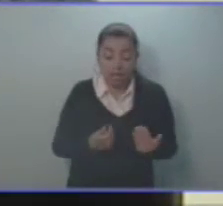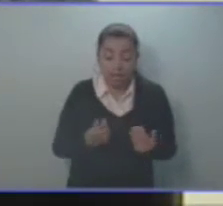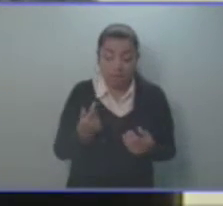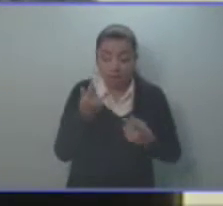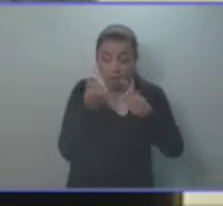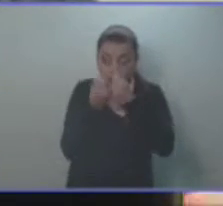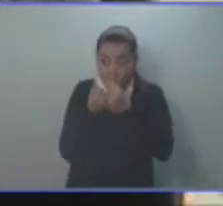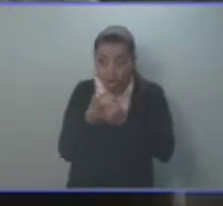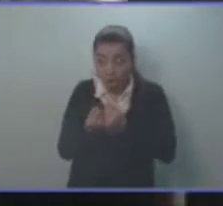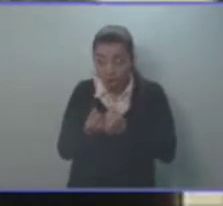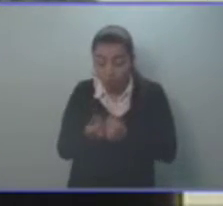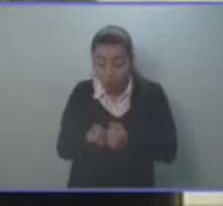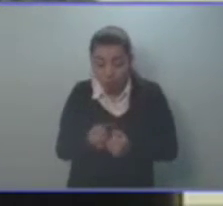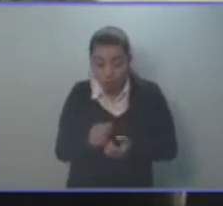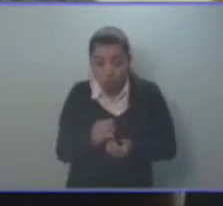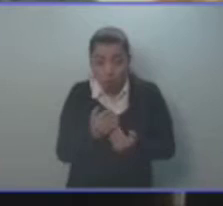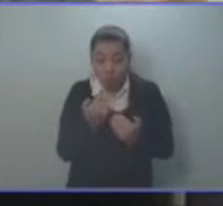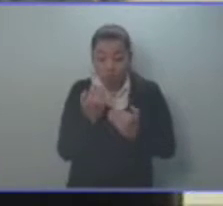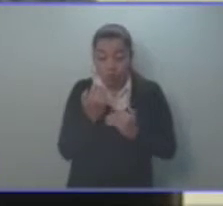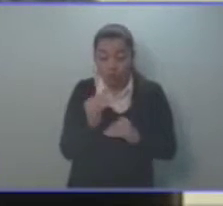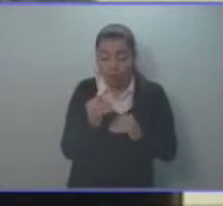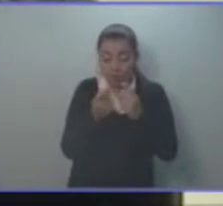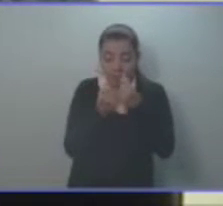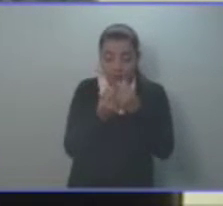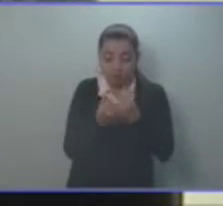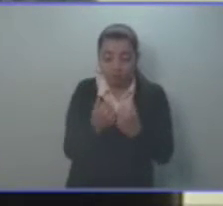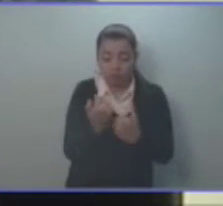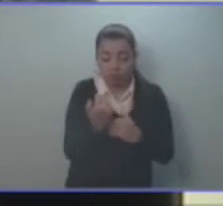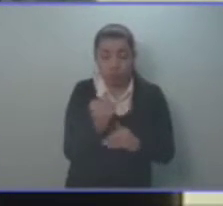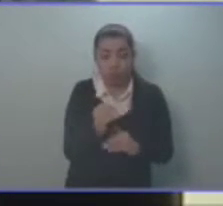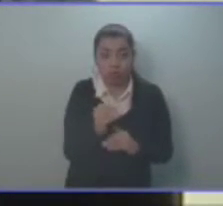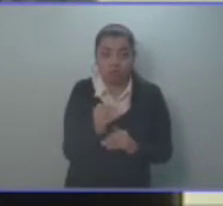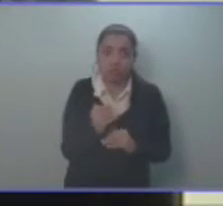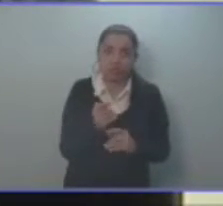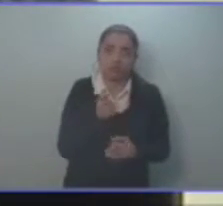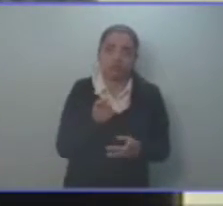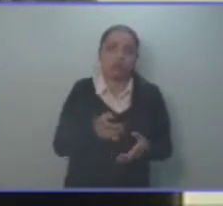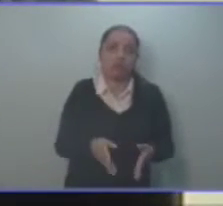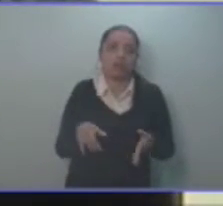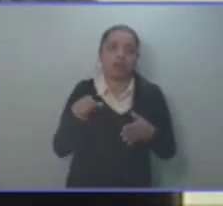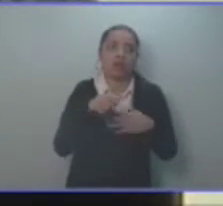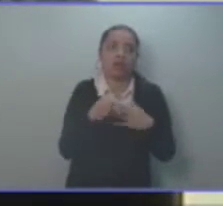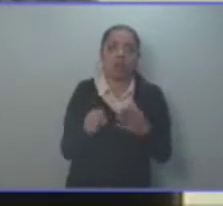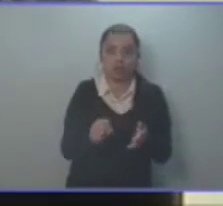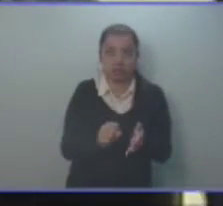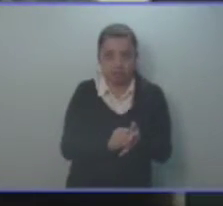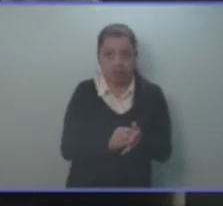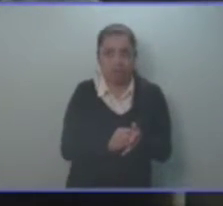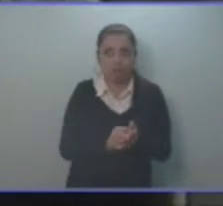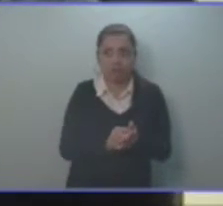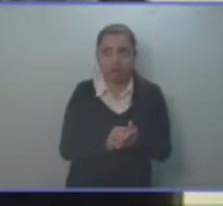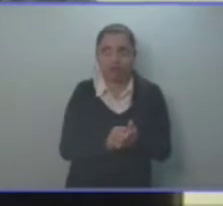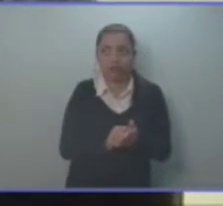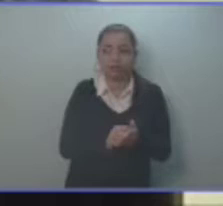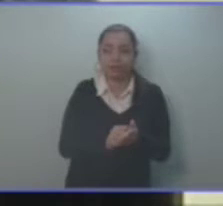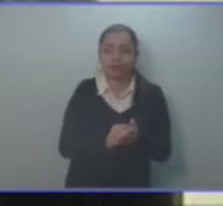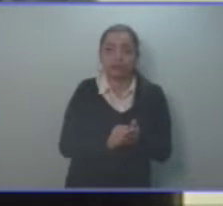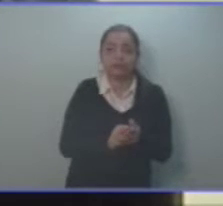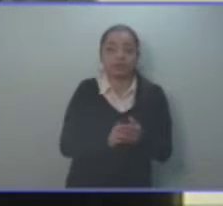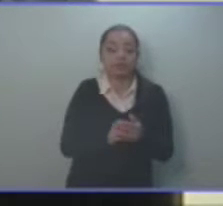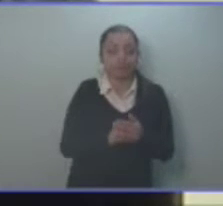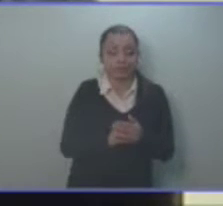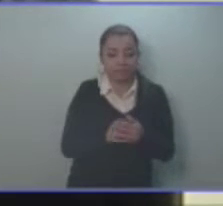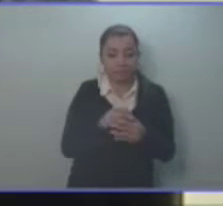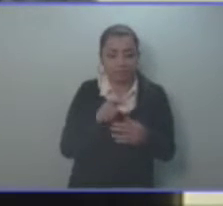compensaciones sobrepase el techo presupuestario y la disponibilidad de ahorros generados en el presente ejercicio fiscal, este